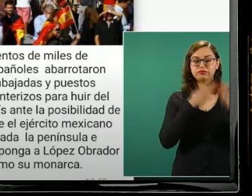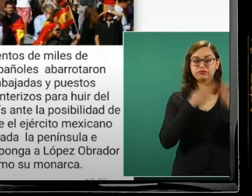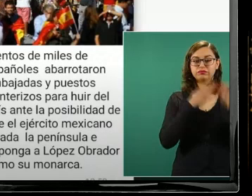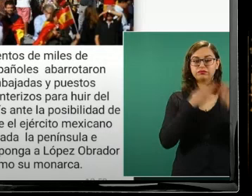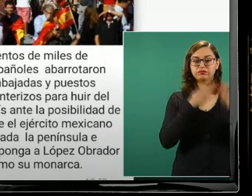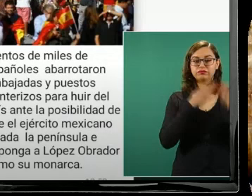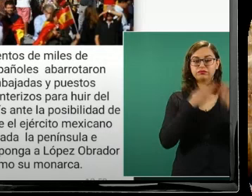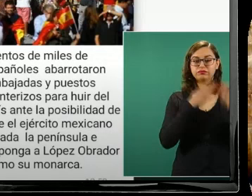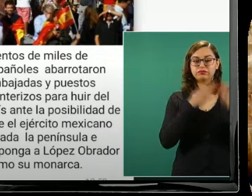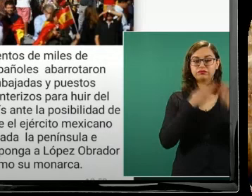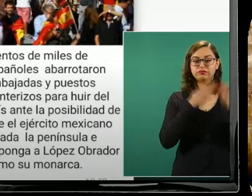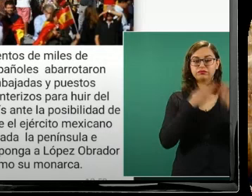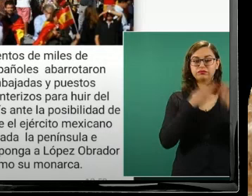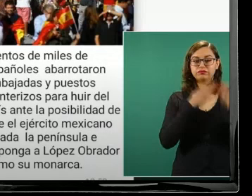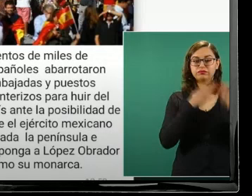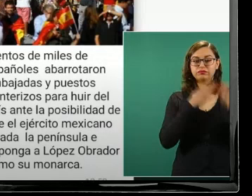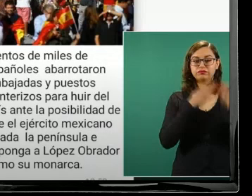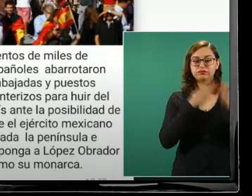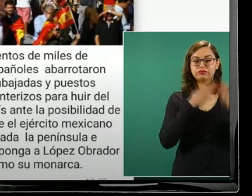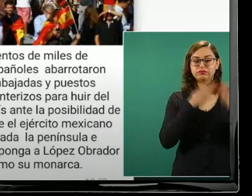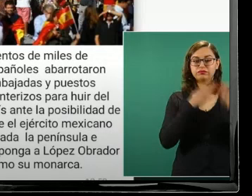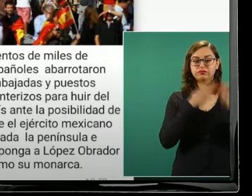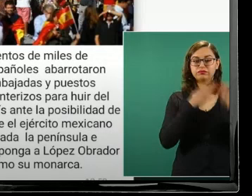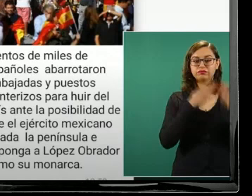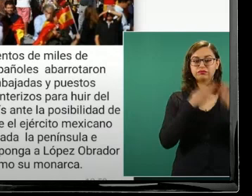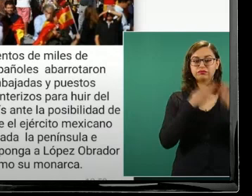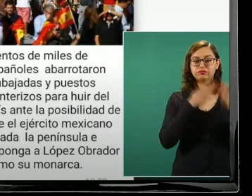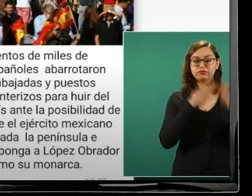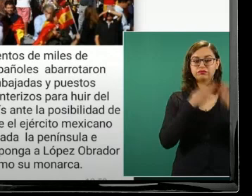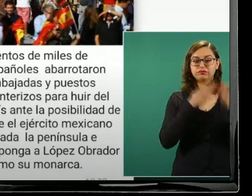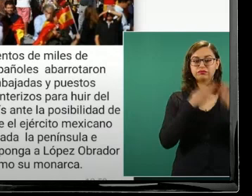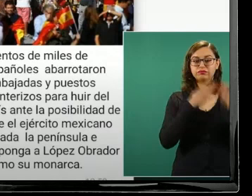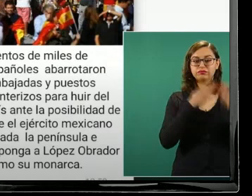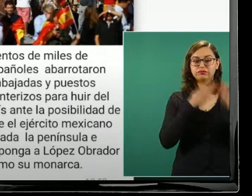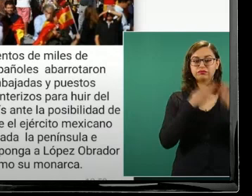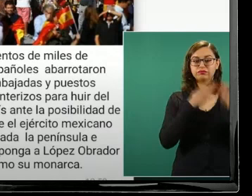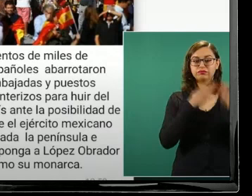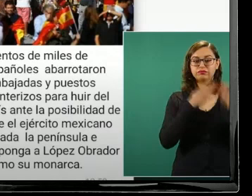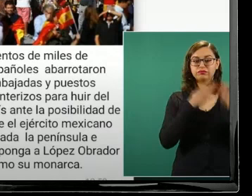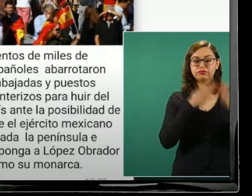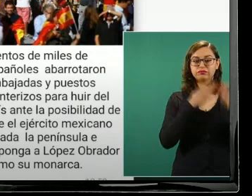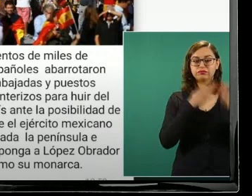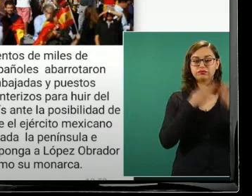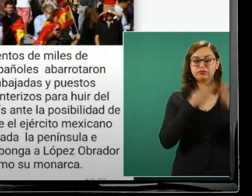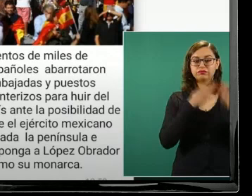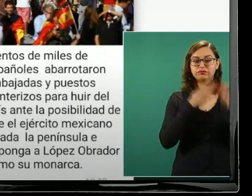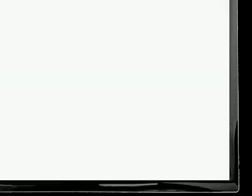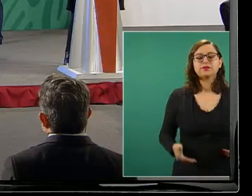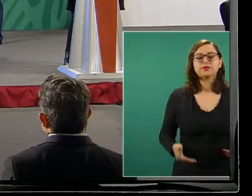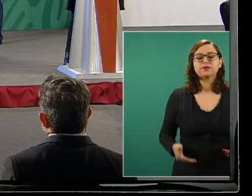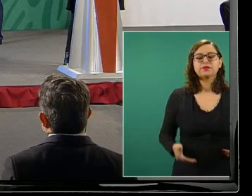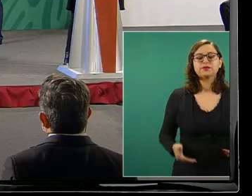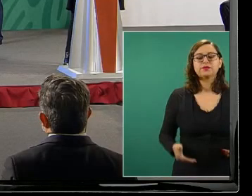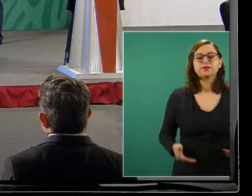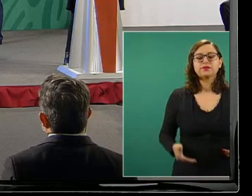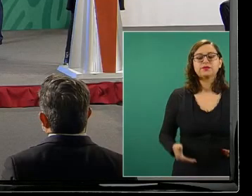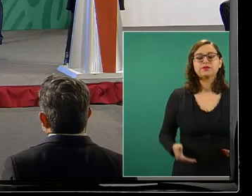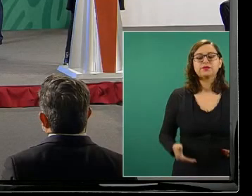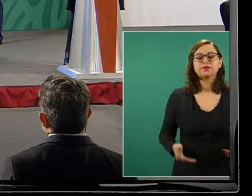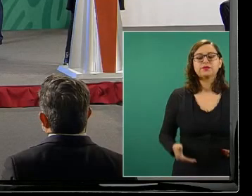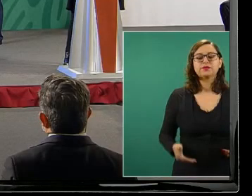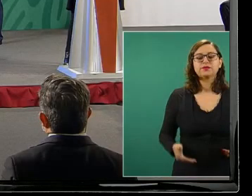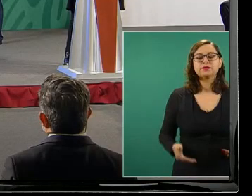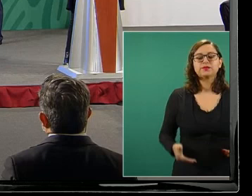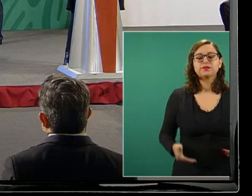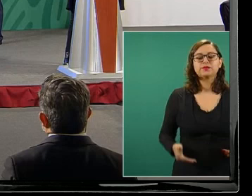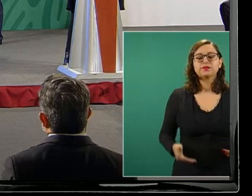ni yo tampoco igual que usted pero mire pasemos a la siguiente porque todas están vamos con Ricardito Anaya a ver qué dijo